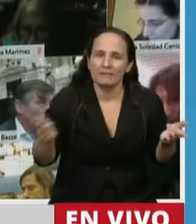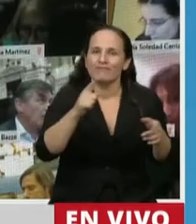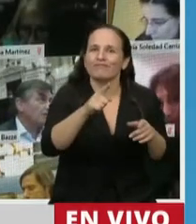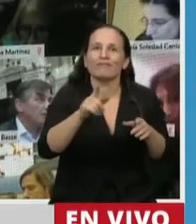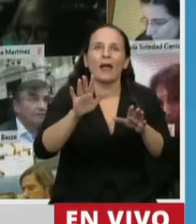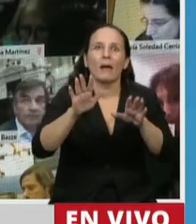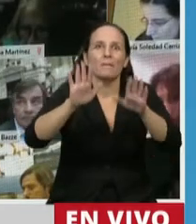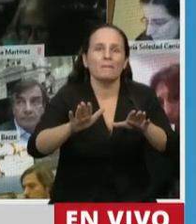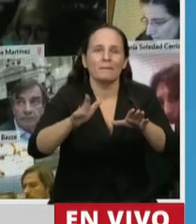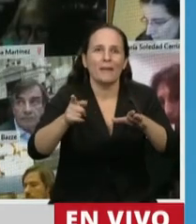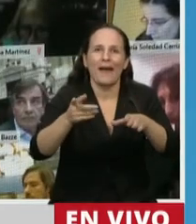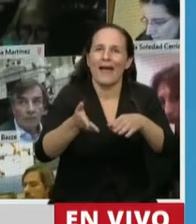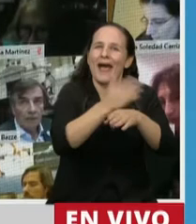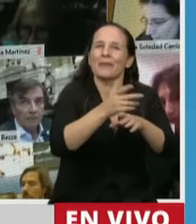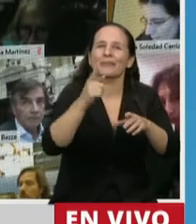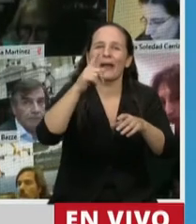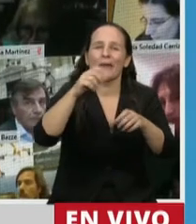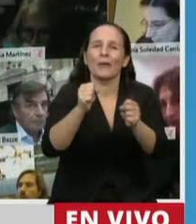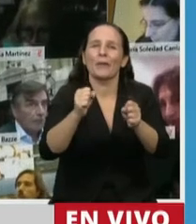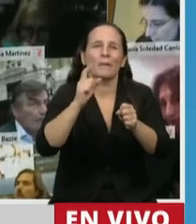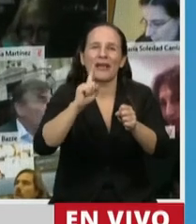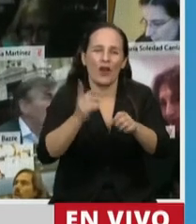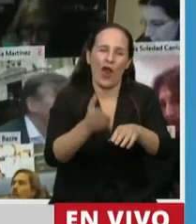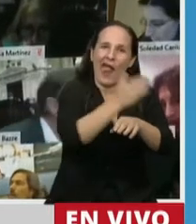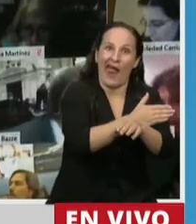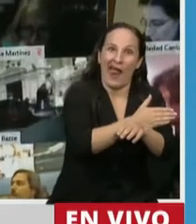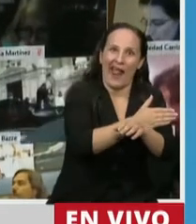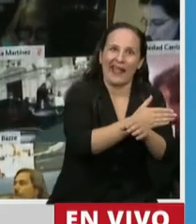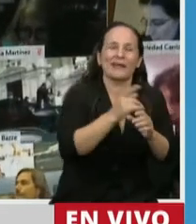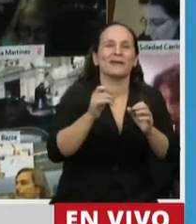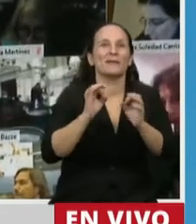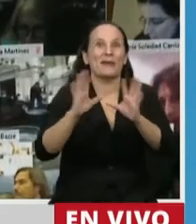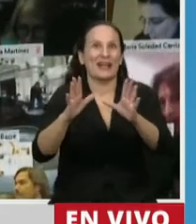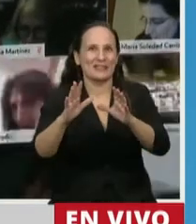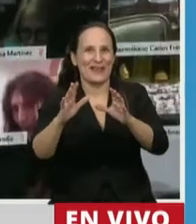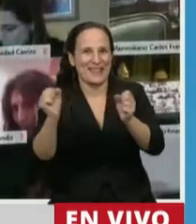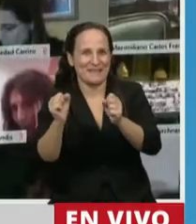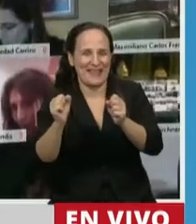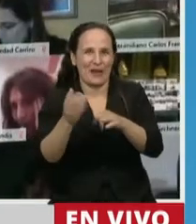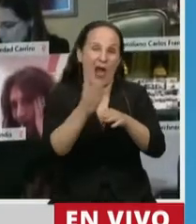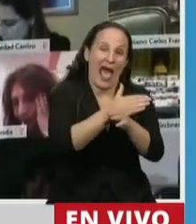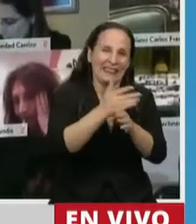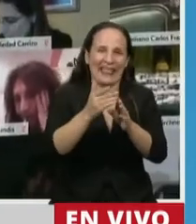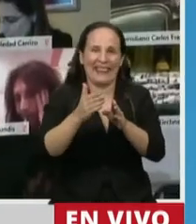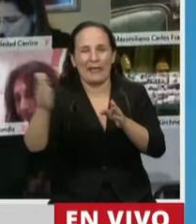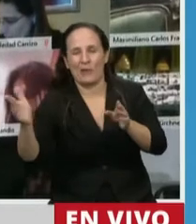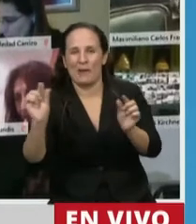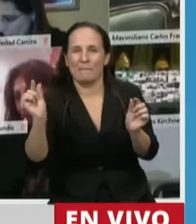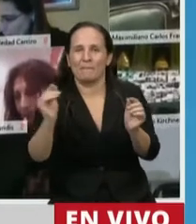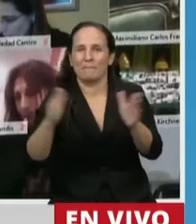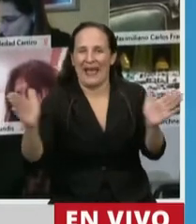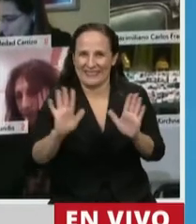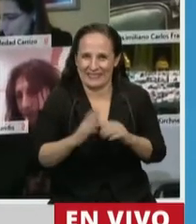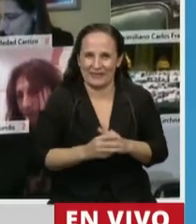anticipado, adelantado y extendido de las vacaciones de invierno, 10 años después,